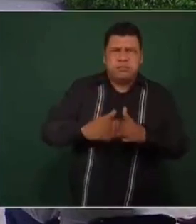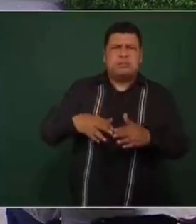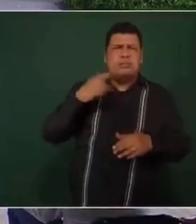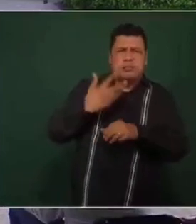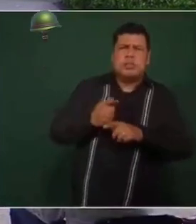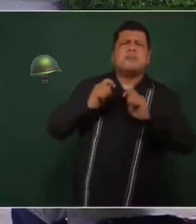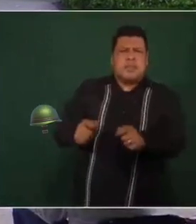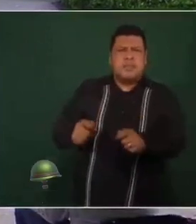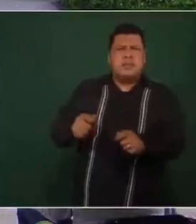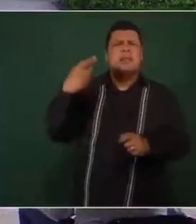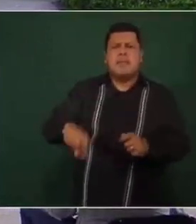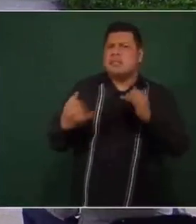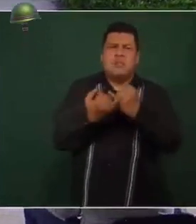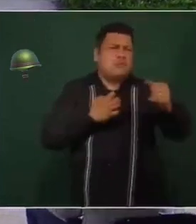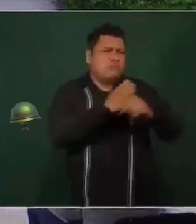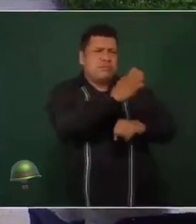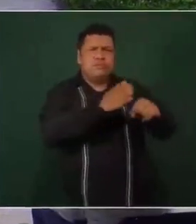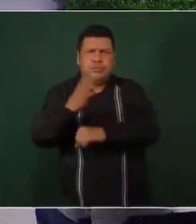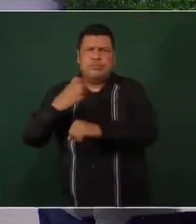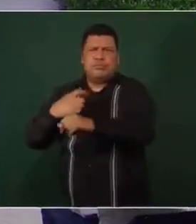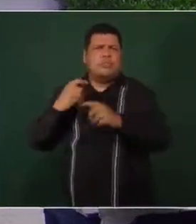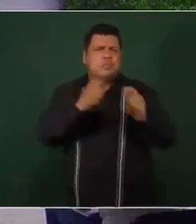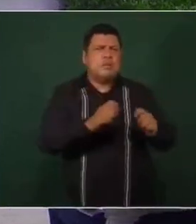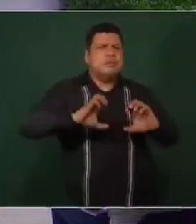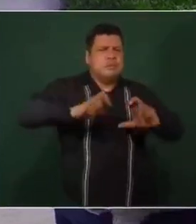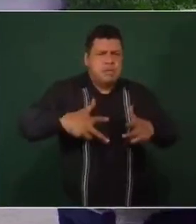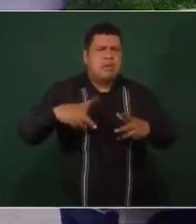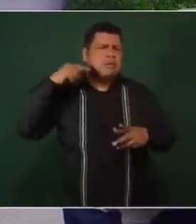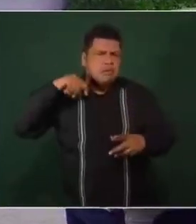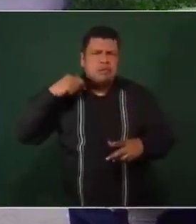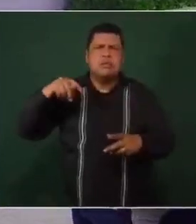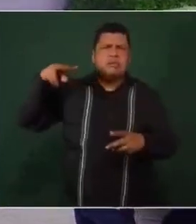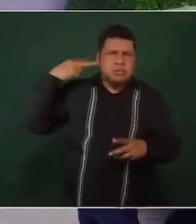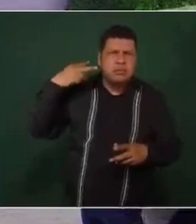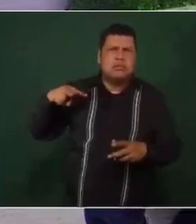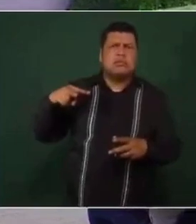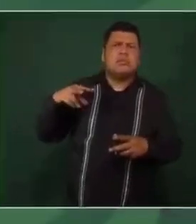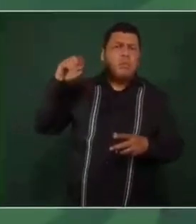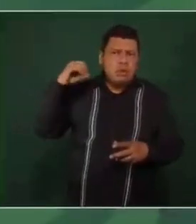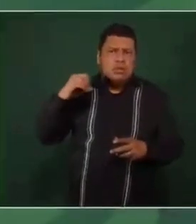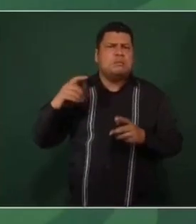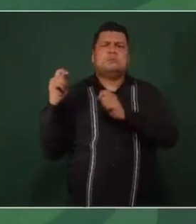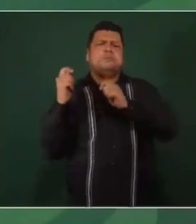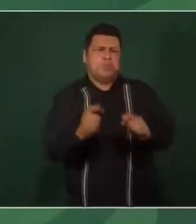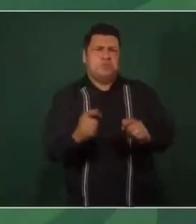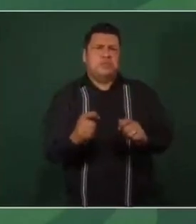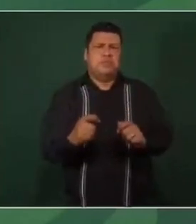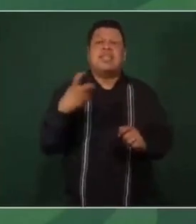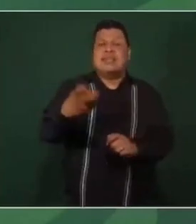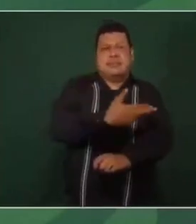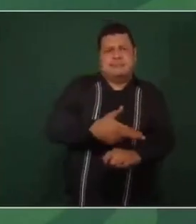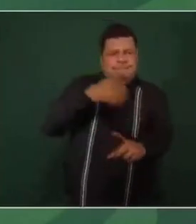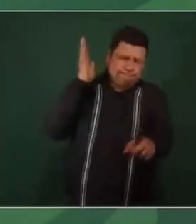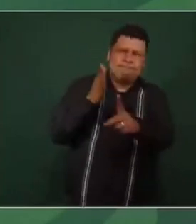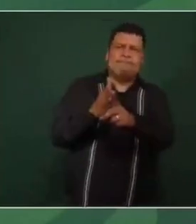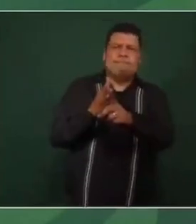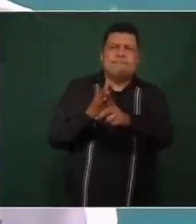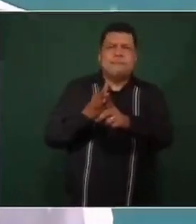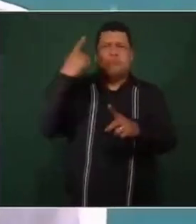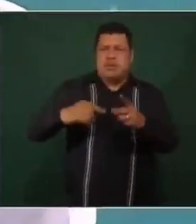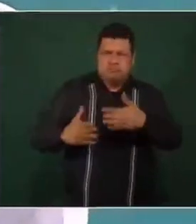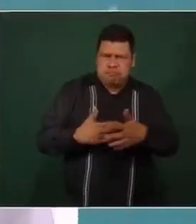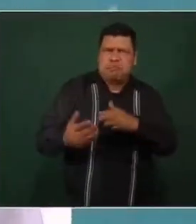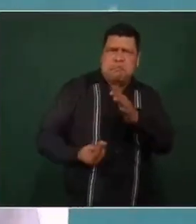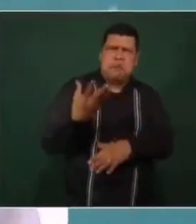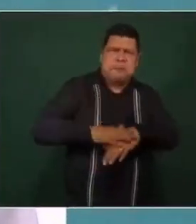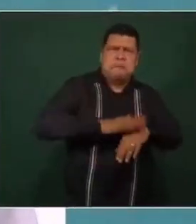y a los estados de Chiapas, Tabasco, Veracruz y Oaxaca. Ese es el plan que se